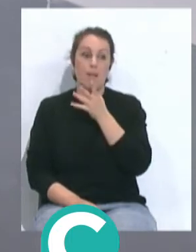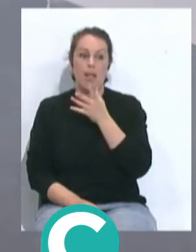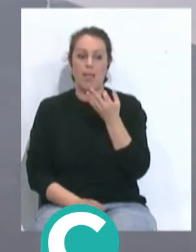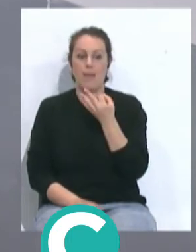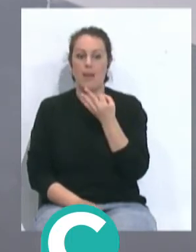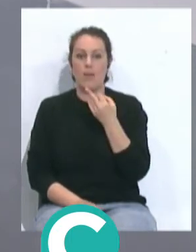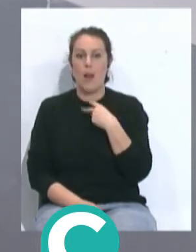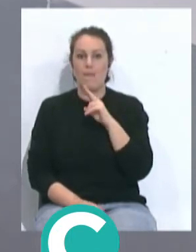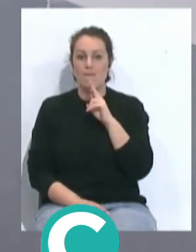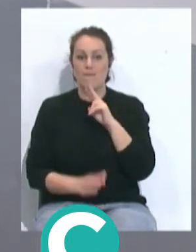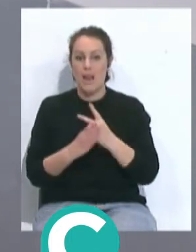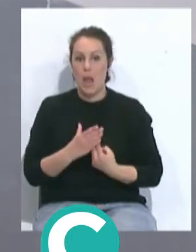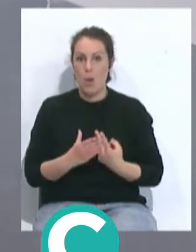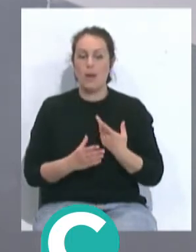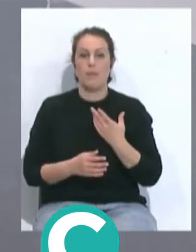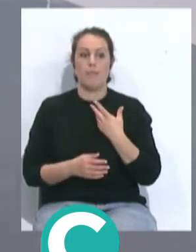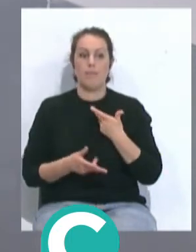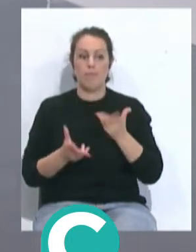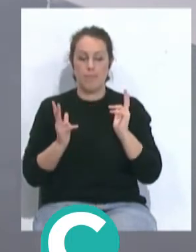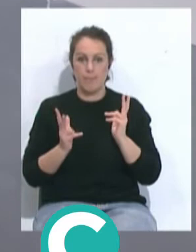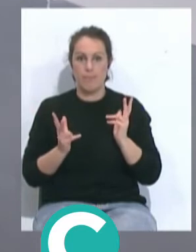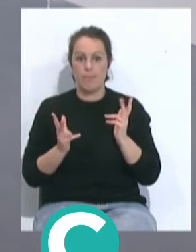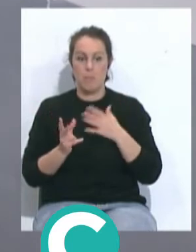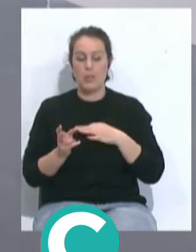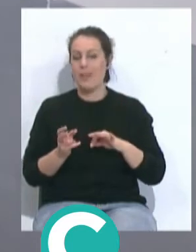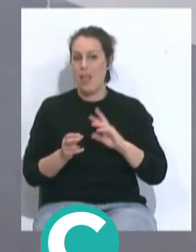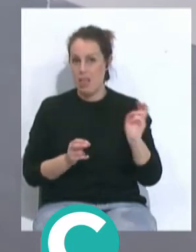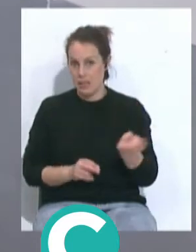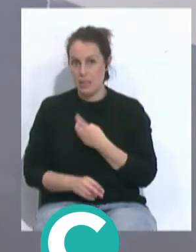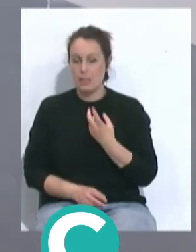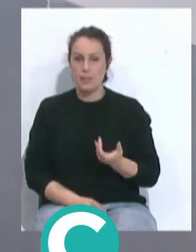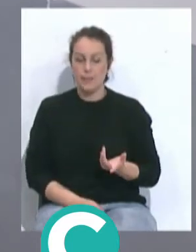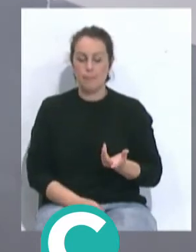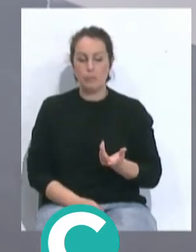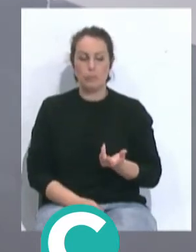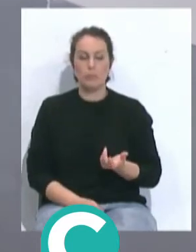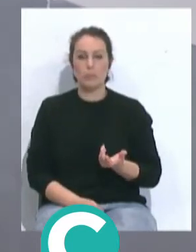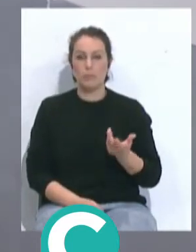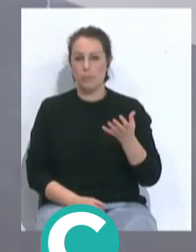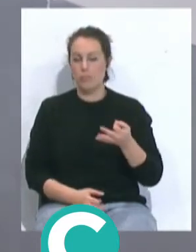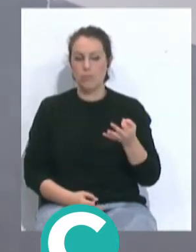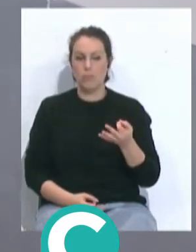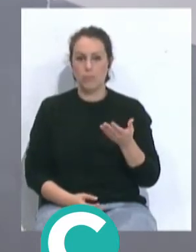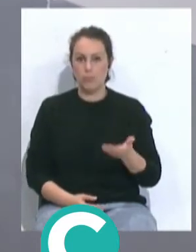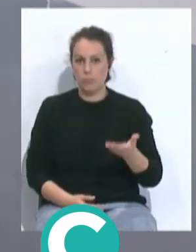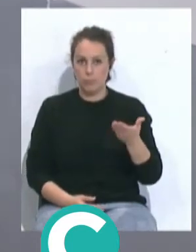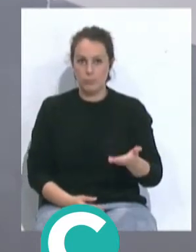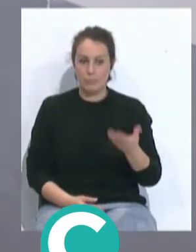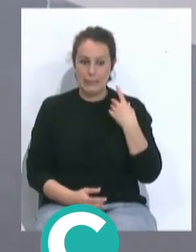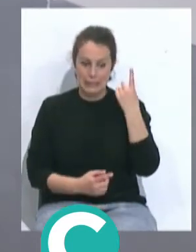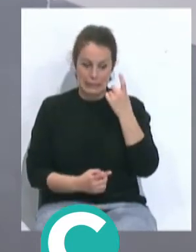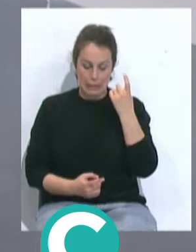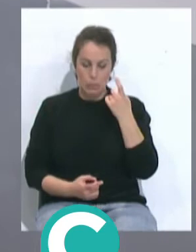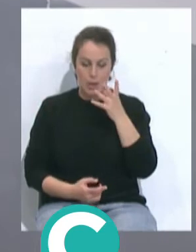Tener ser bilingüe te permite muchas más posibilidades, ¿no? O sea que siempre es muy importante lo que